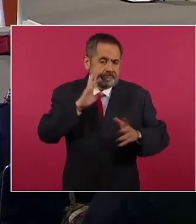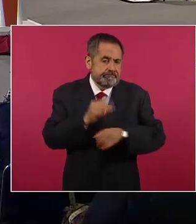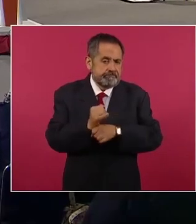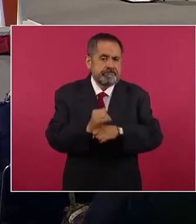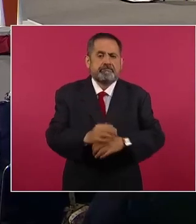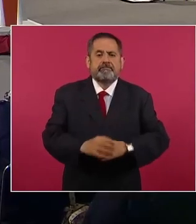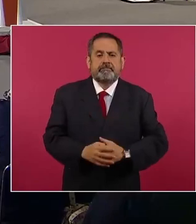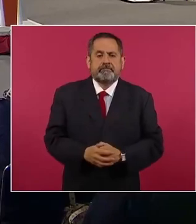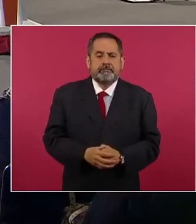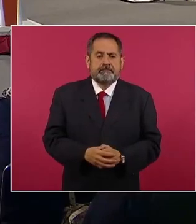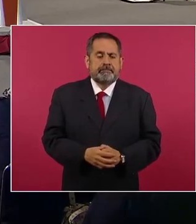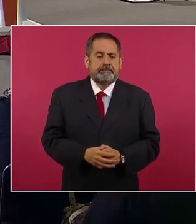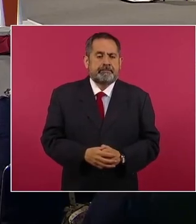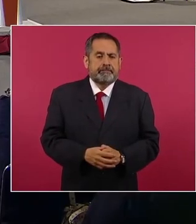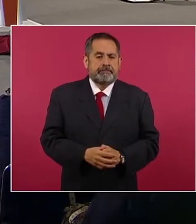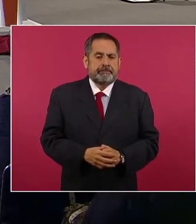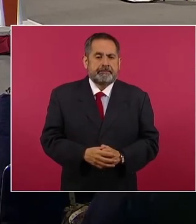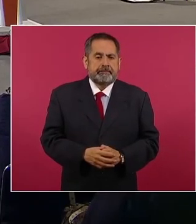Siguiente.